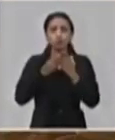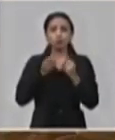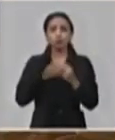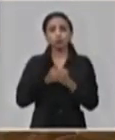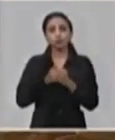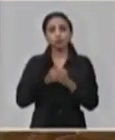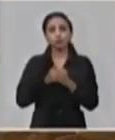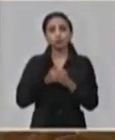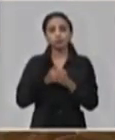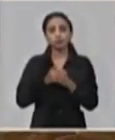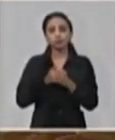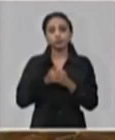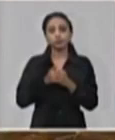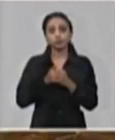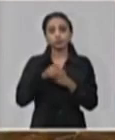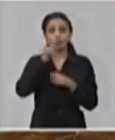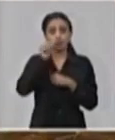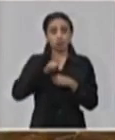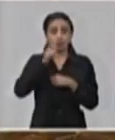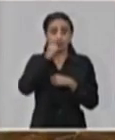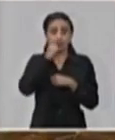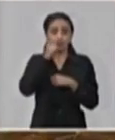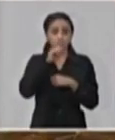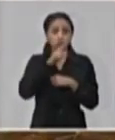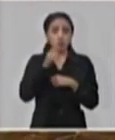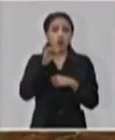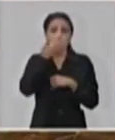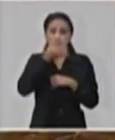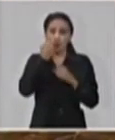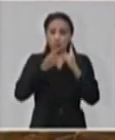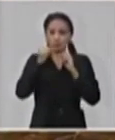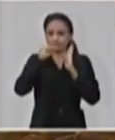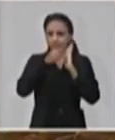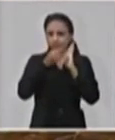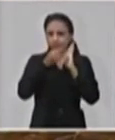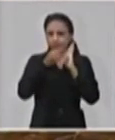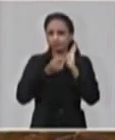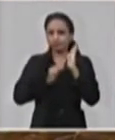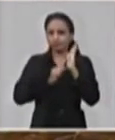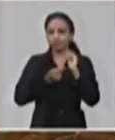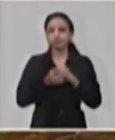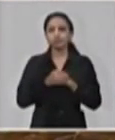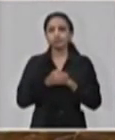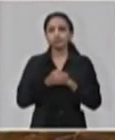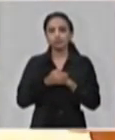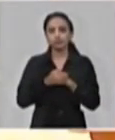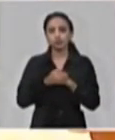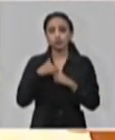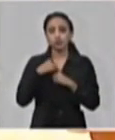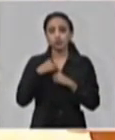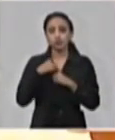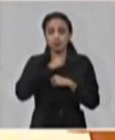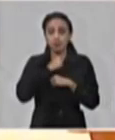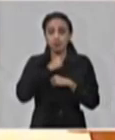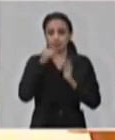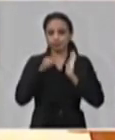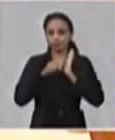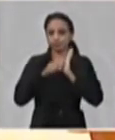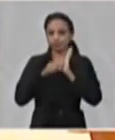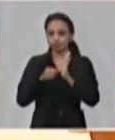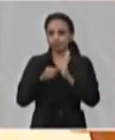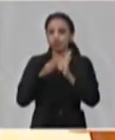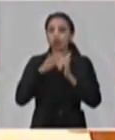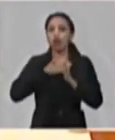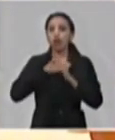también Morales ha hecho algunas puntualizaciones. Yo quisiera, primero, recomendarle a